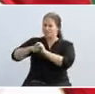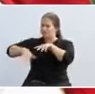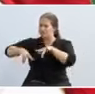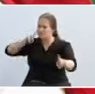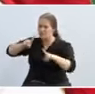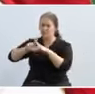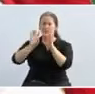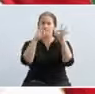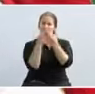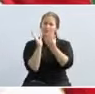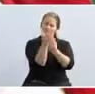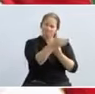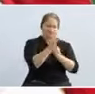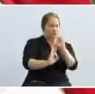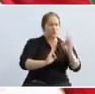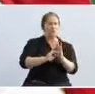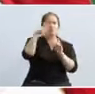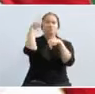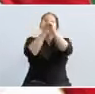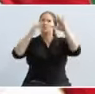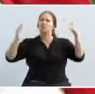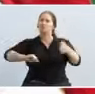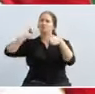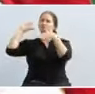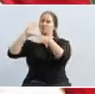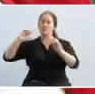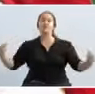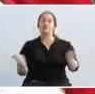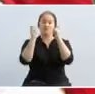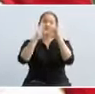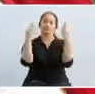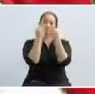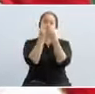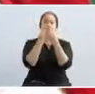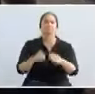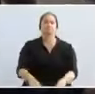familia de América Latina. Soñemos por un continente. Salvemos a la familia.